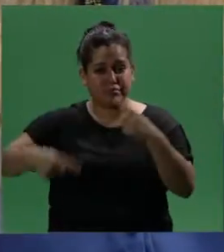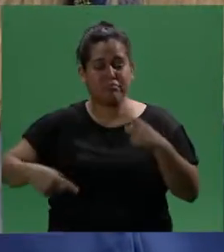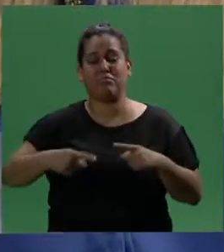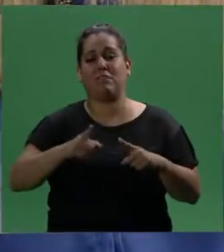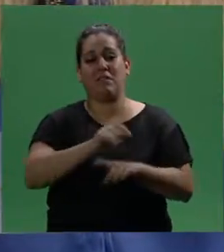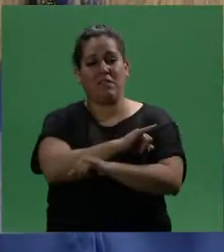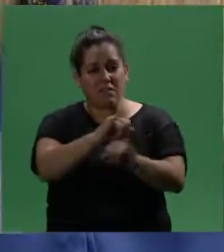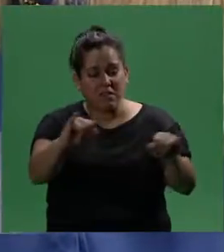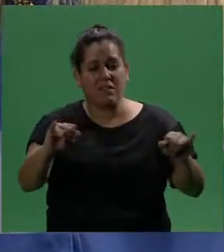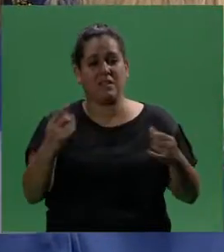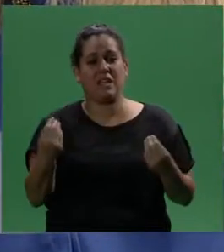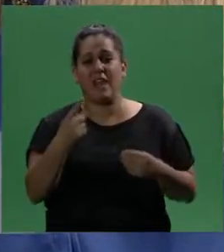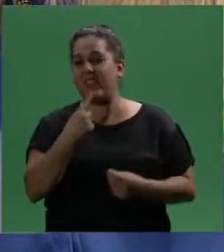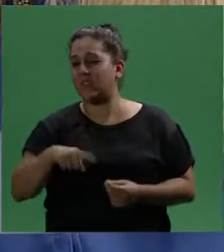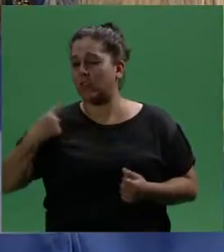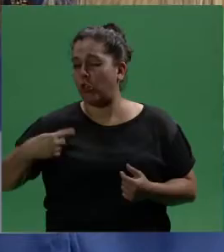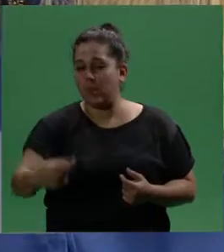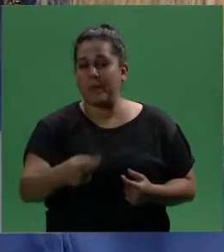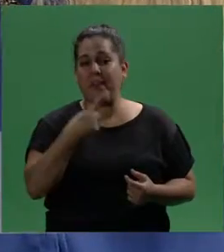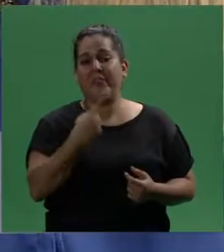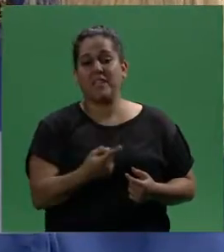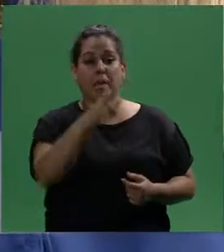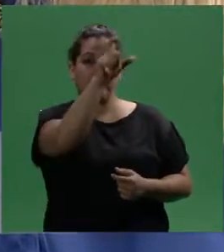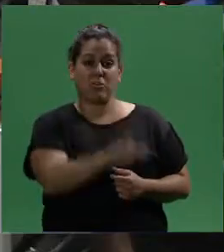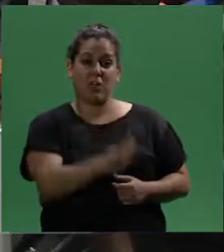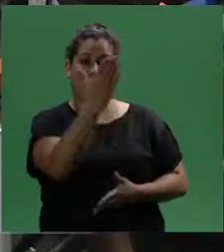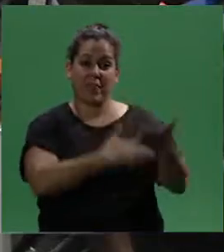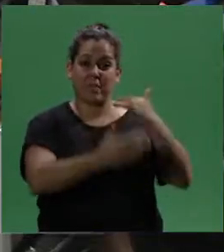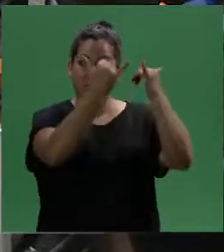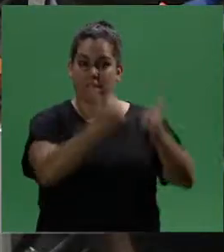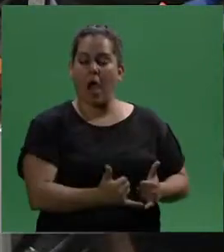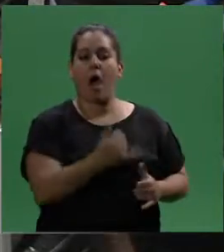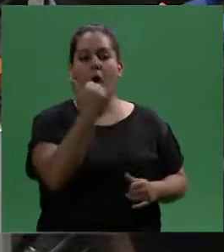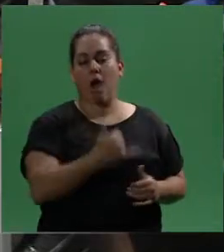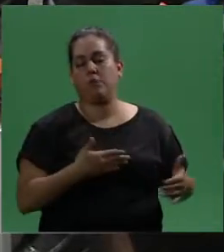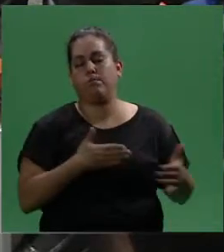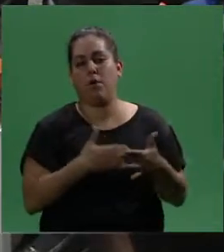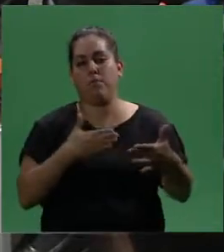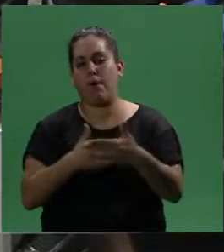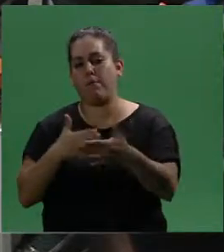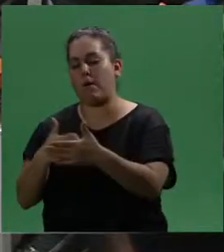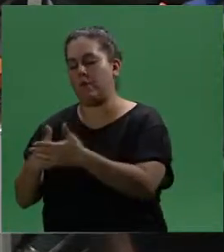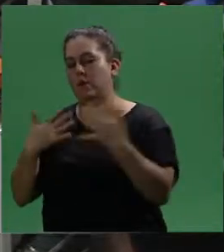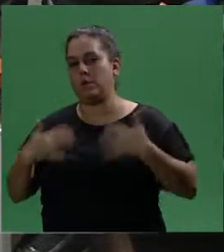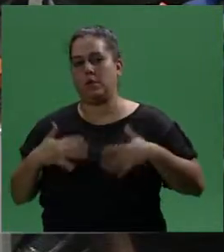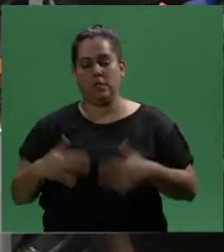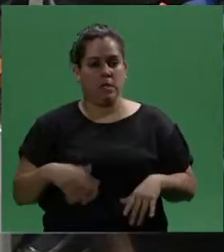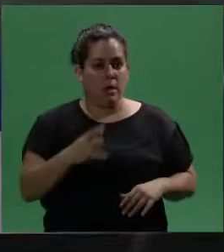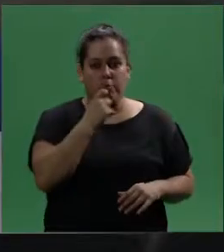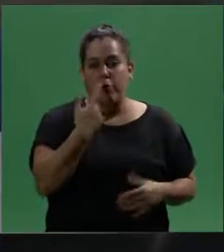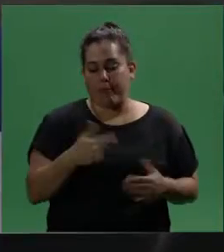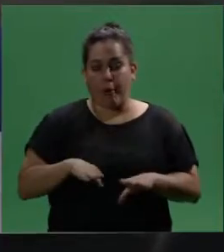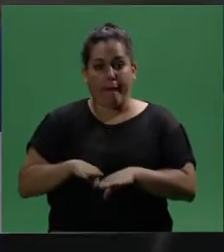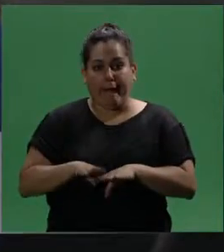medios informativos que a diario las personas con discapacidad encuentran miles de obstáculos. Por ejemplo,